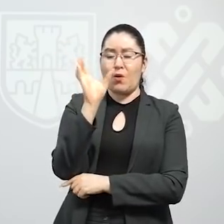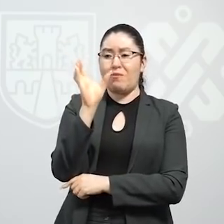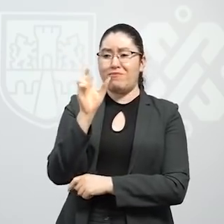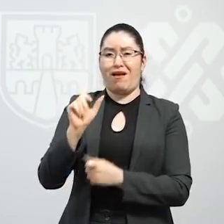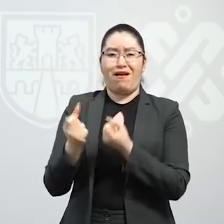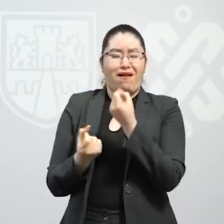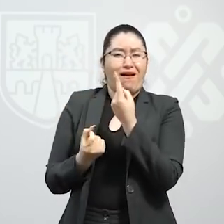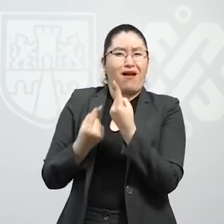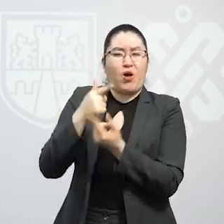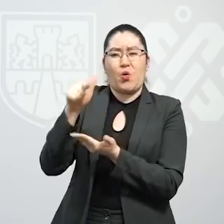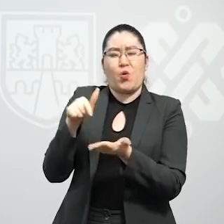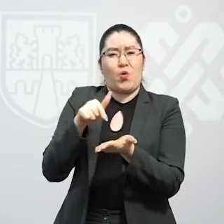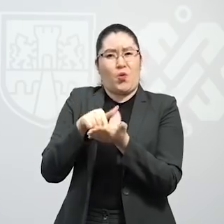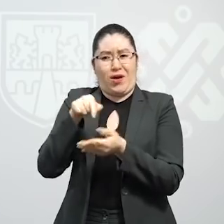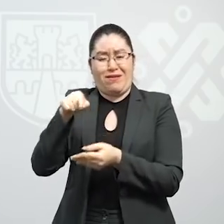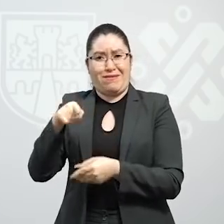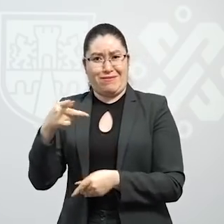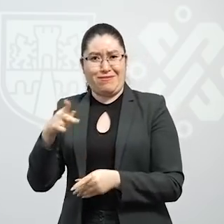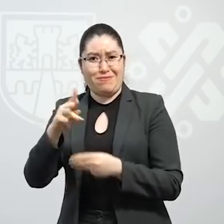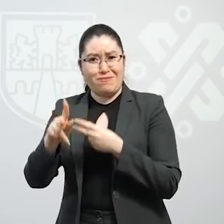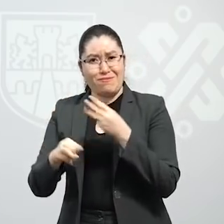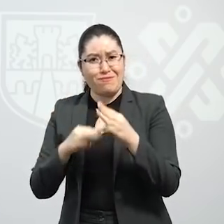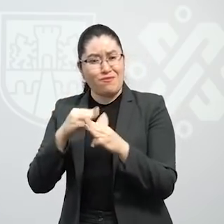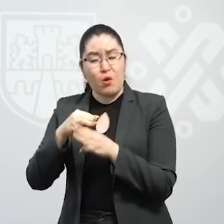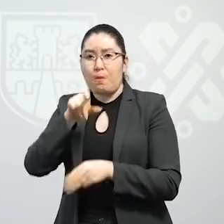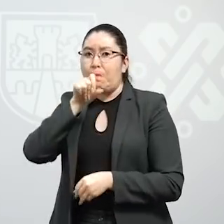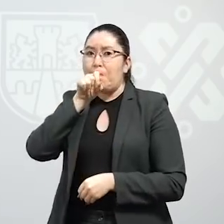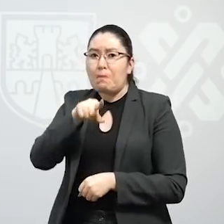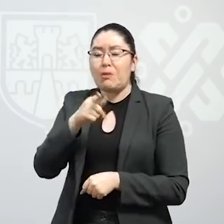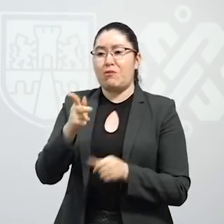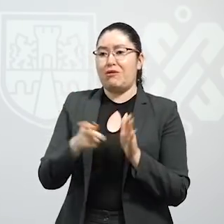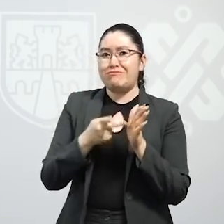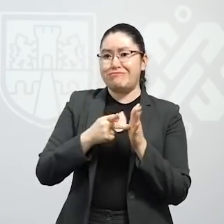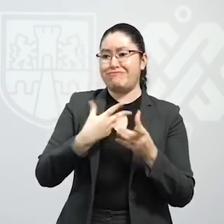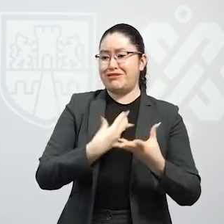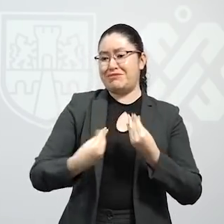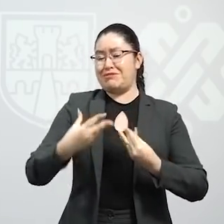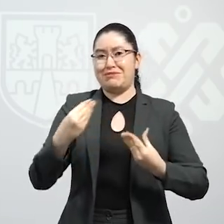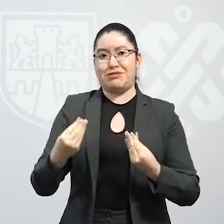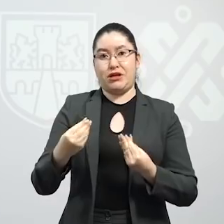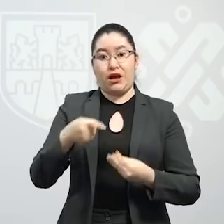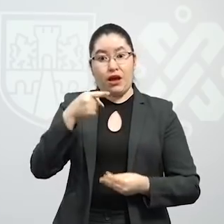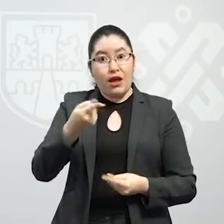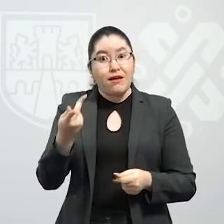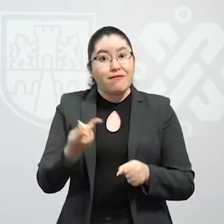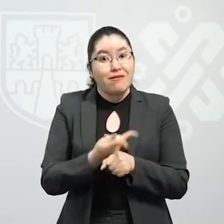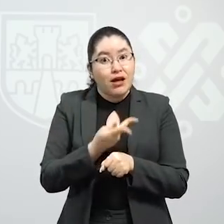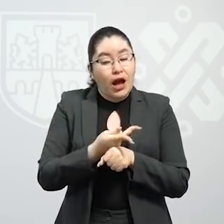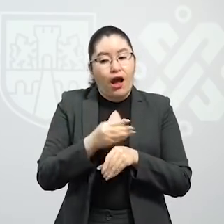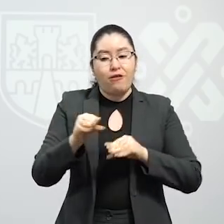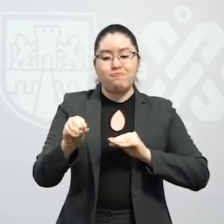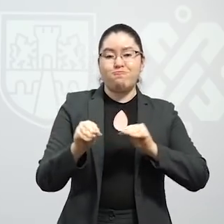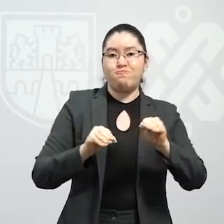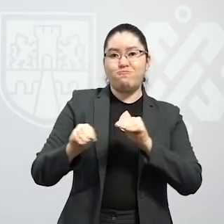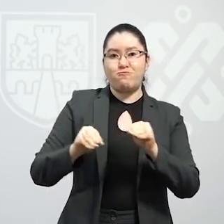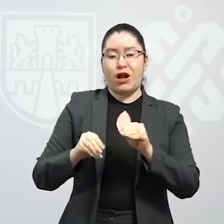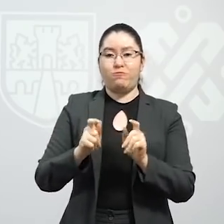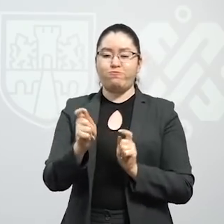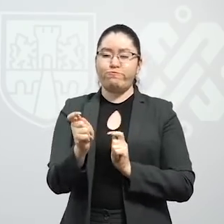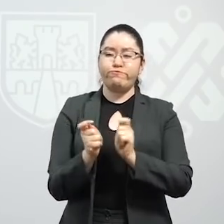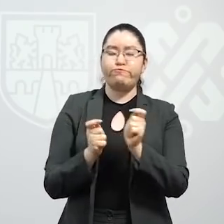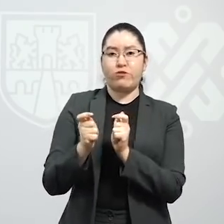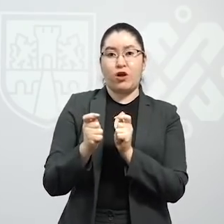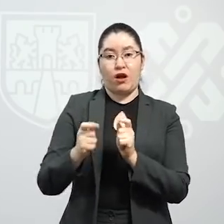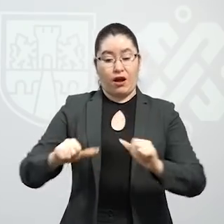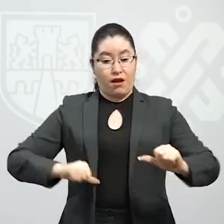y en algunos otros lugares del mundo. Y en todos ellos se han tenido que tomar medidas de disminución de la movilidad